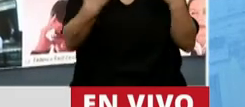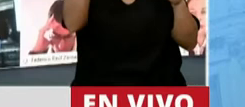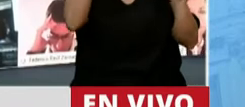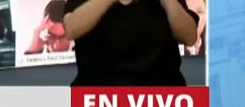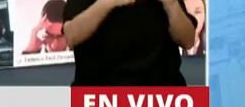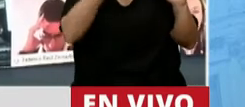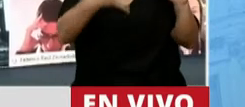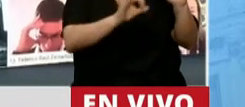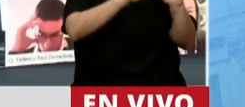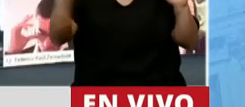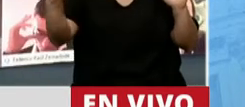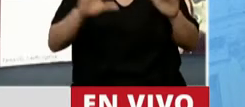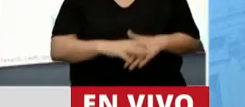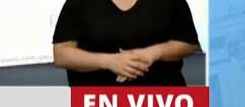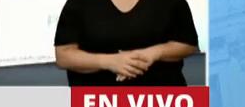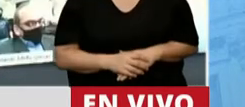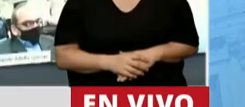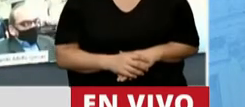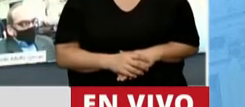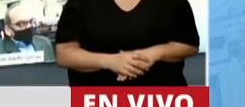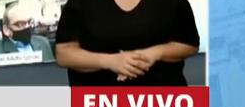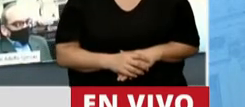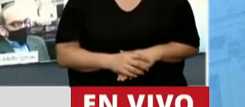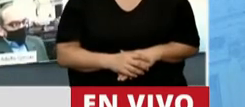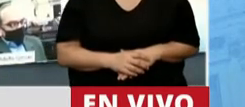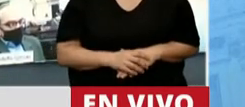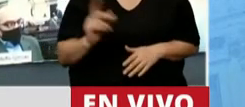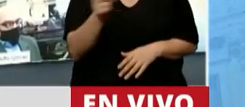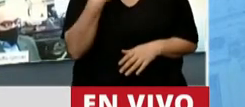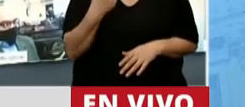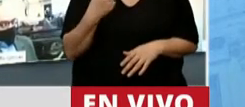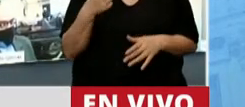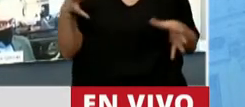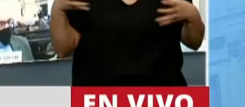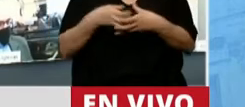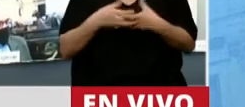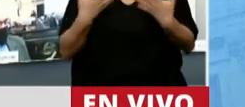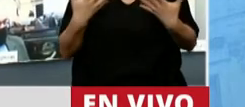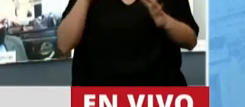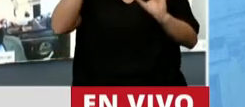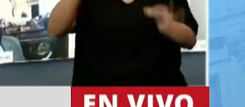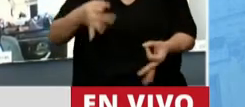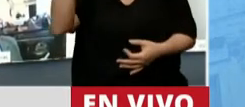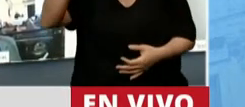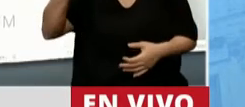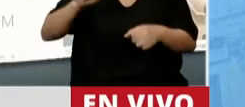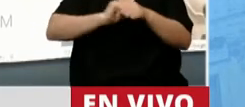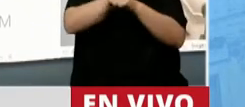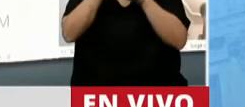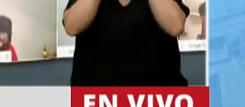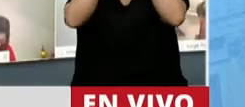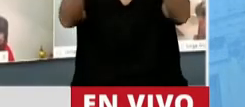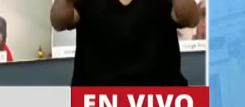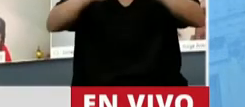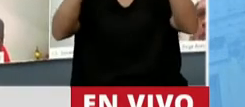Si bien somos conscientes como oposición de esta pandemia que se nos ha instalado en la República